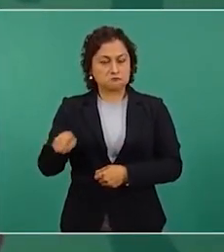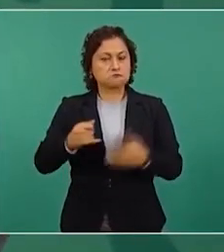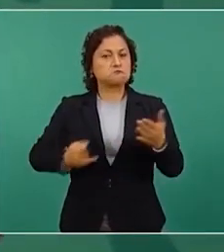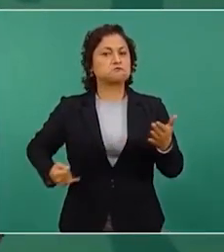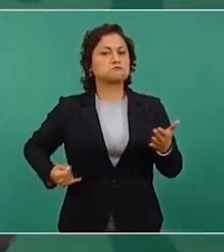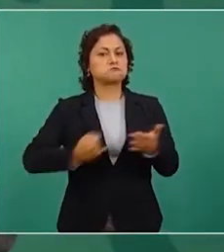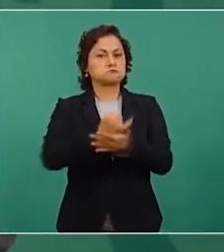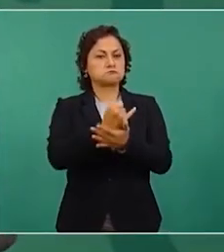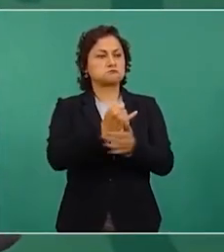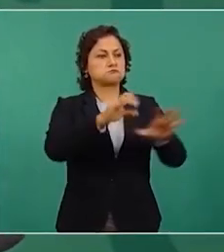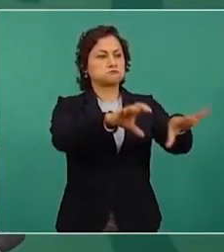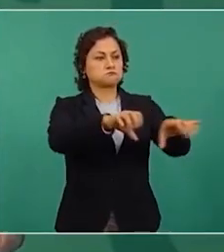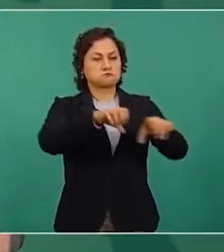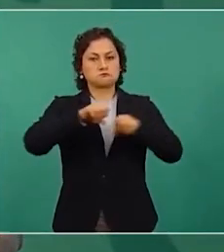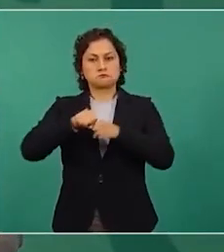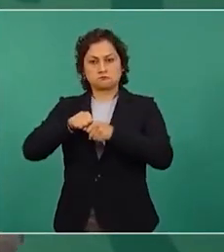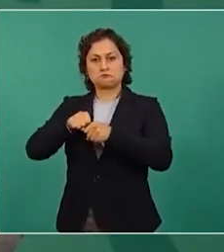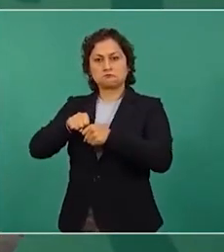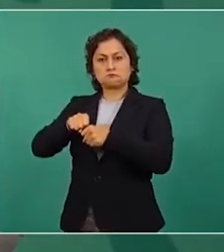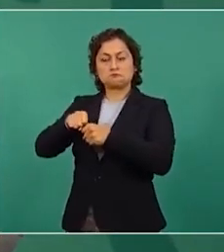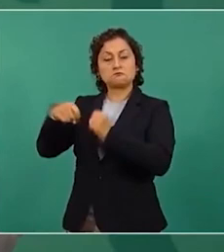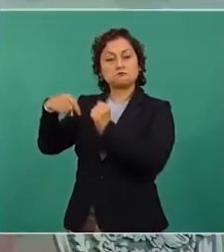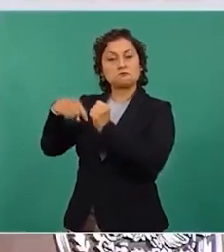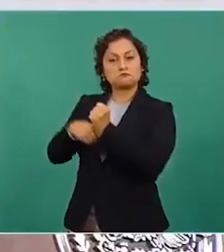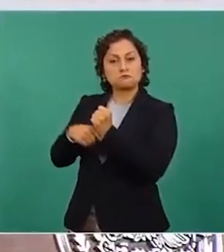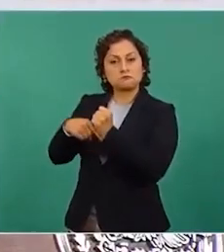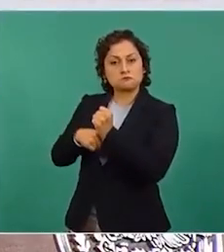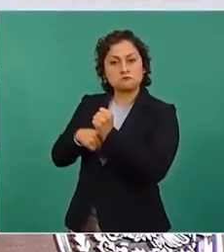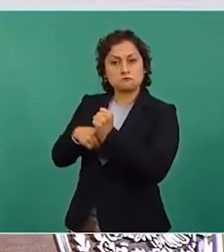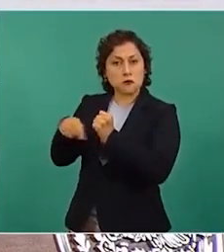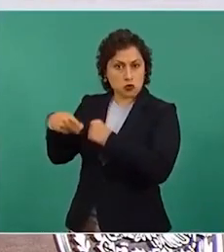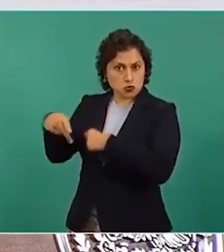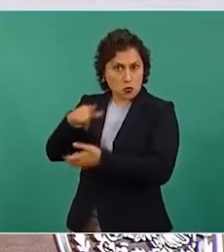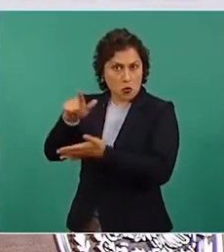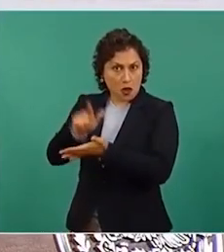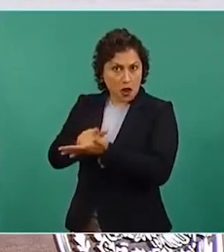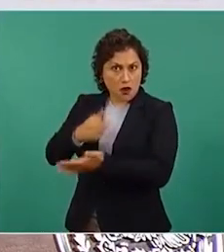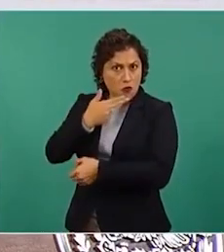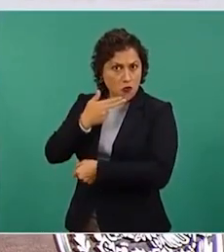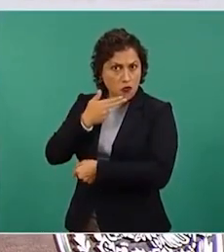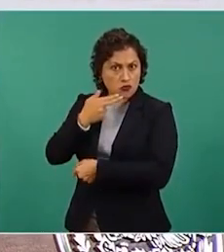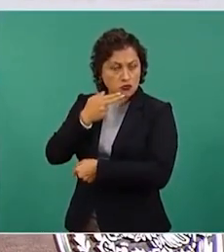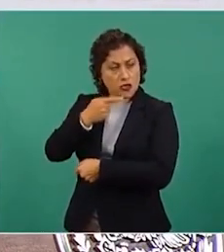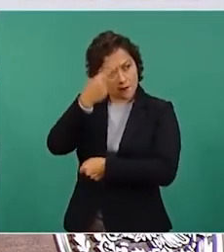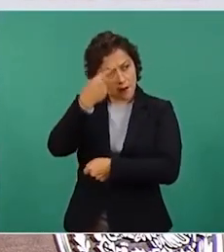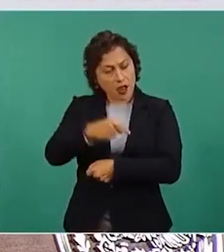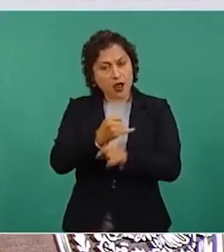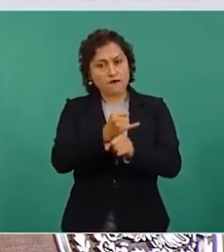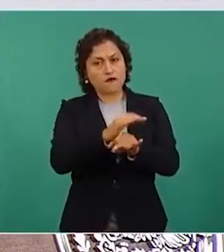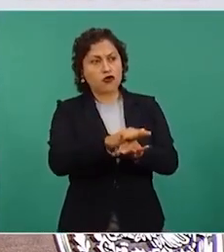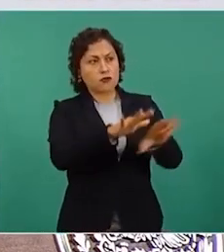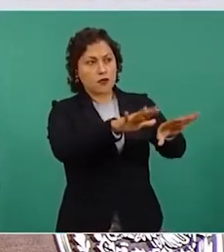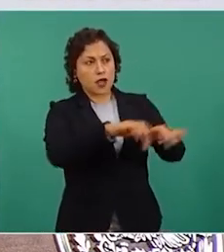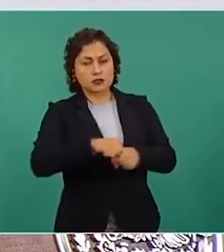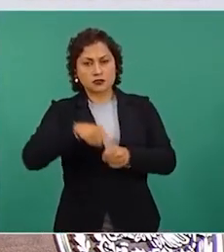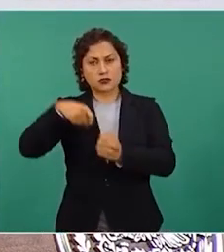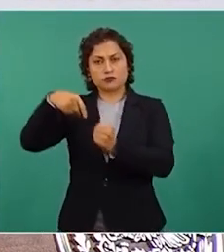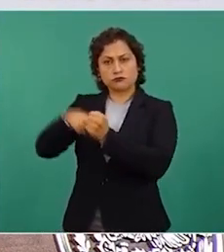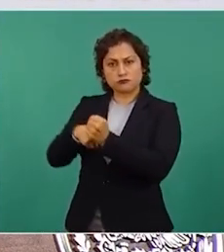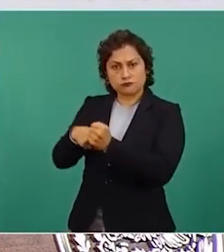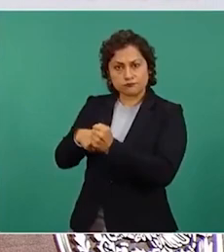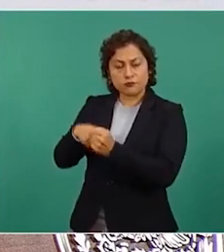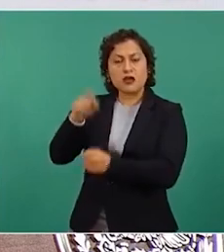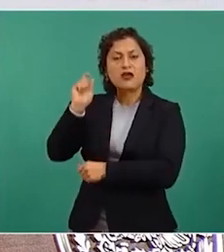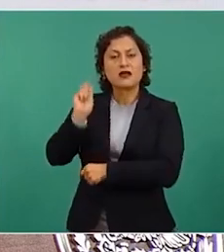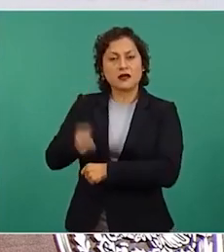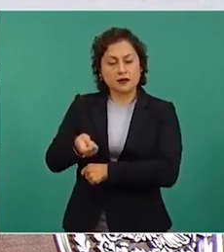ocultar legalmente toda la información de quienes se beneficiaron con